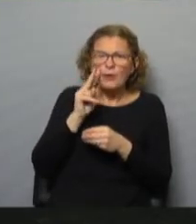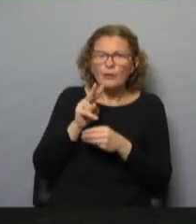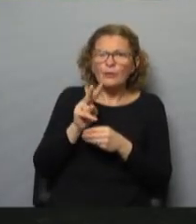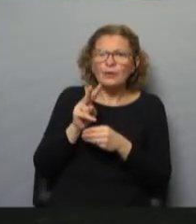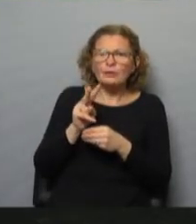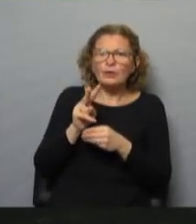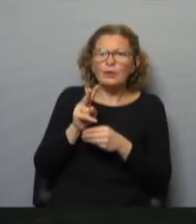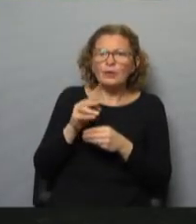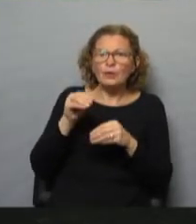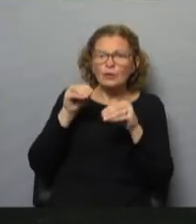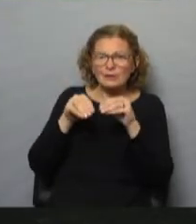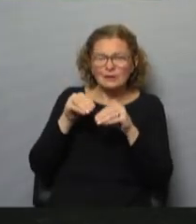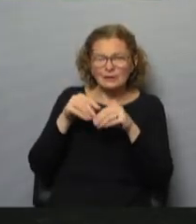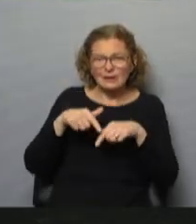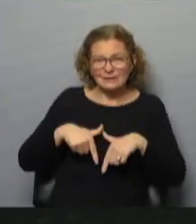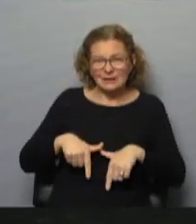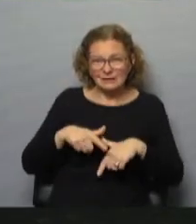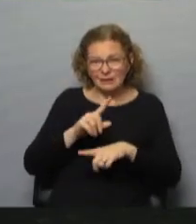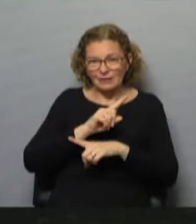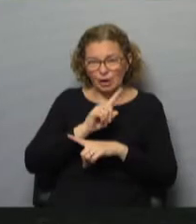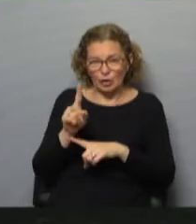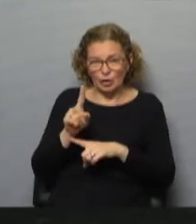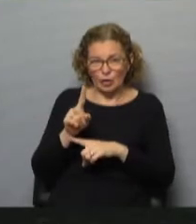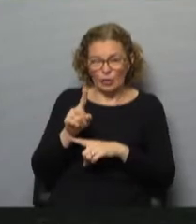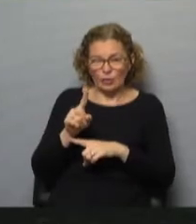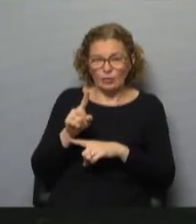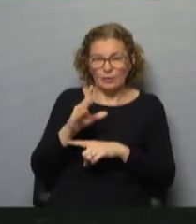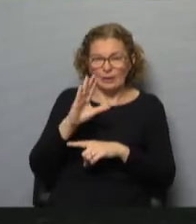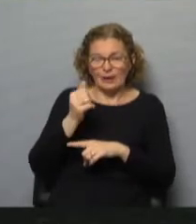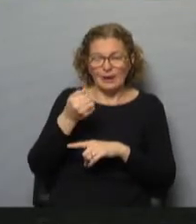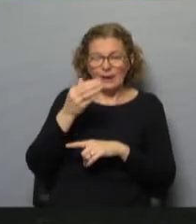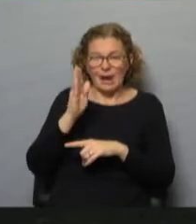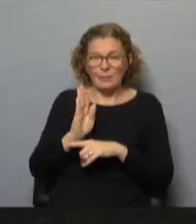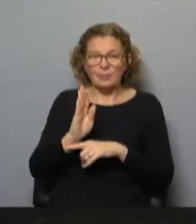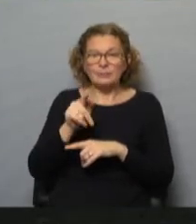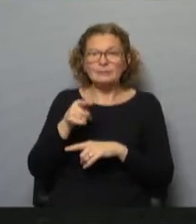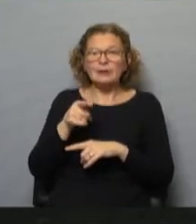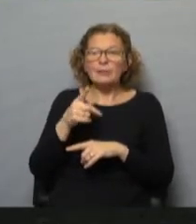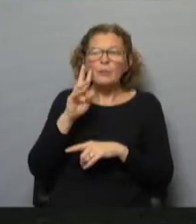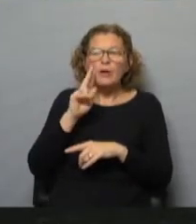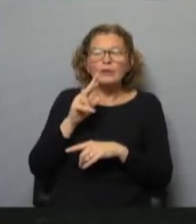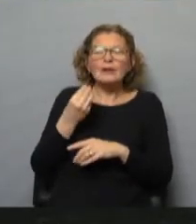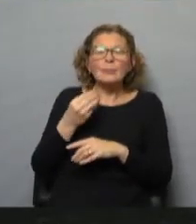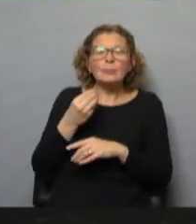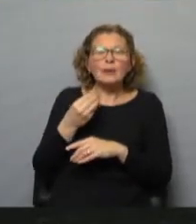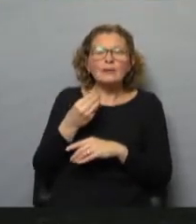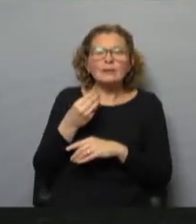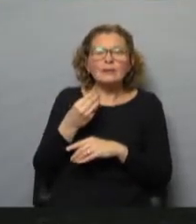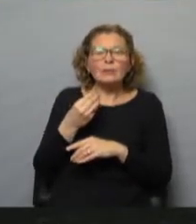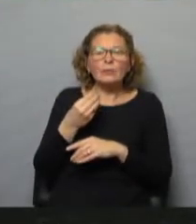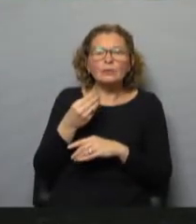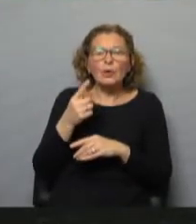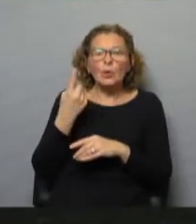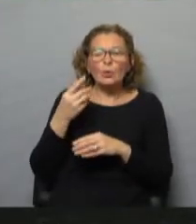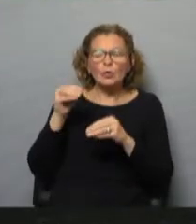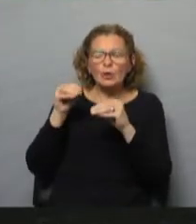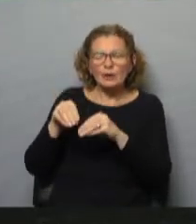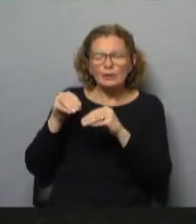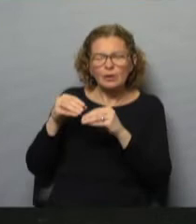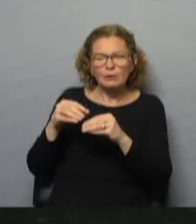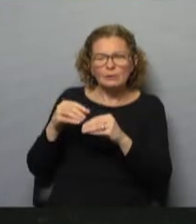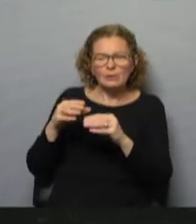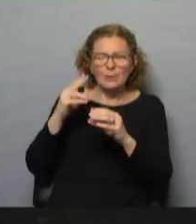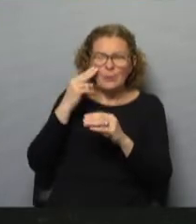los contenedores de la Intendencia y no los de CAP. Vamos a ver ahora qué es lo que sucede cuando un contenedor queda de manera